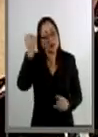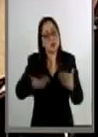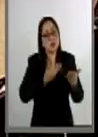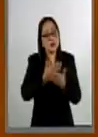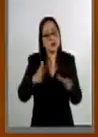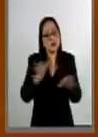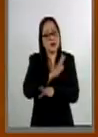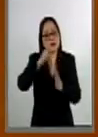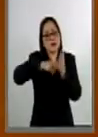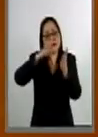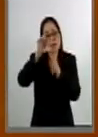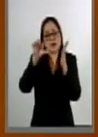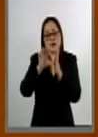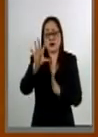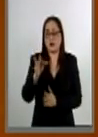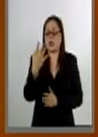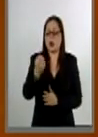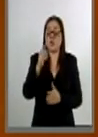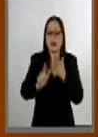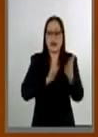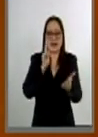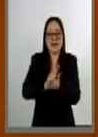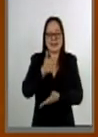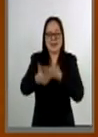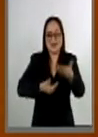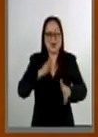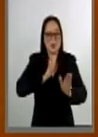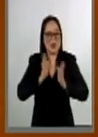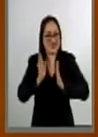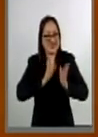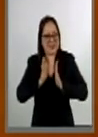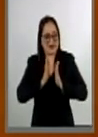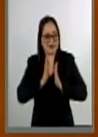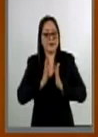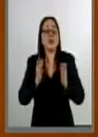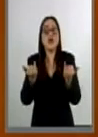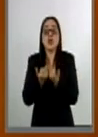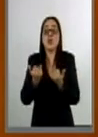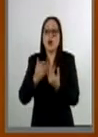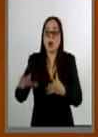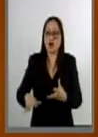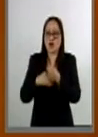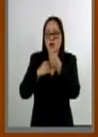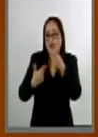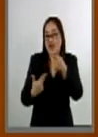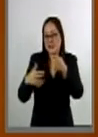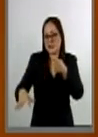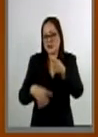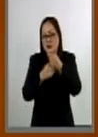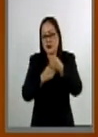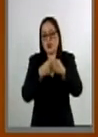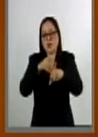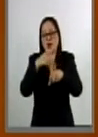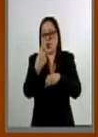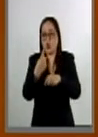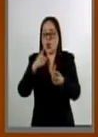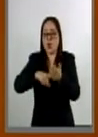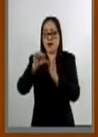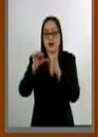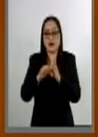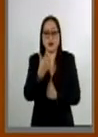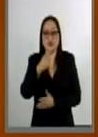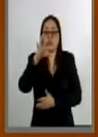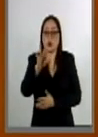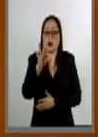reforma el artículo 49 de la Ley del Servicio Militar y se adiciona un inciso H al numeral 1 del artículo 140